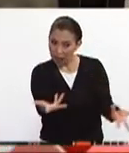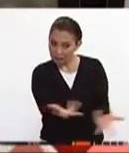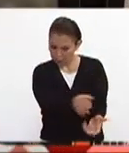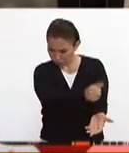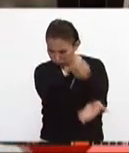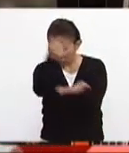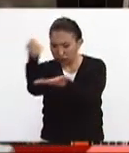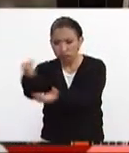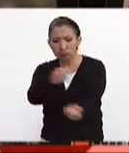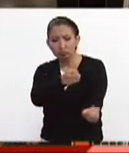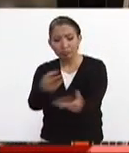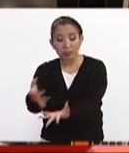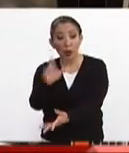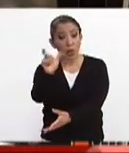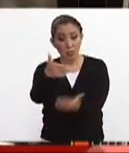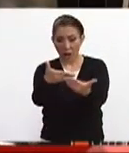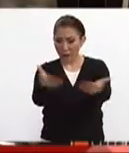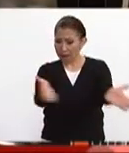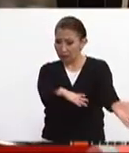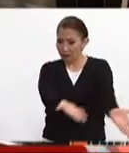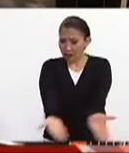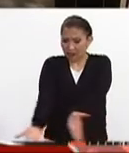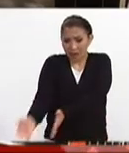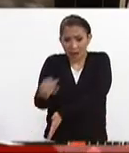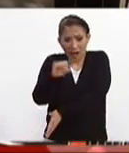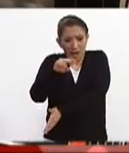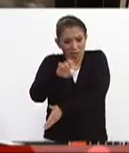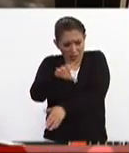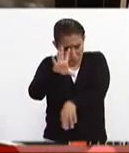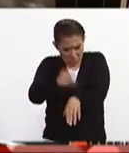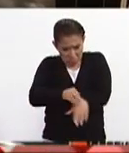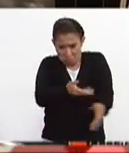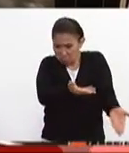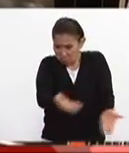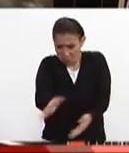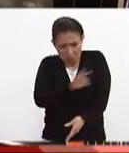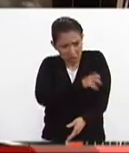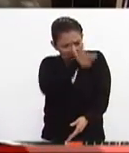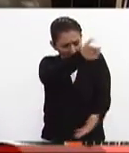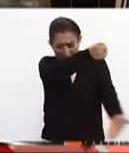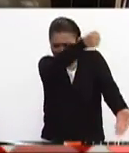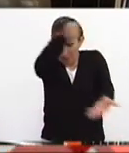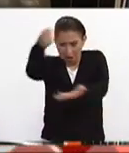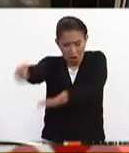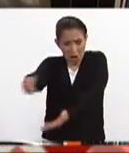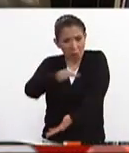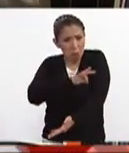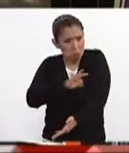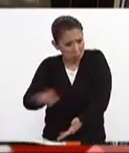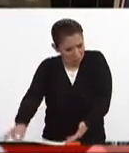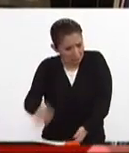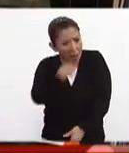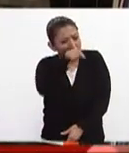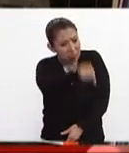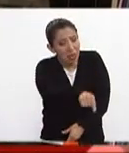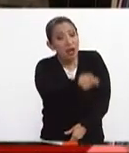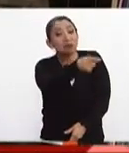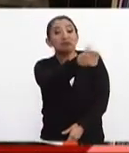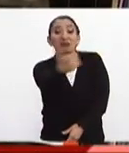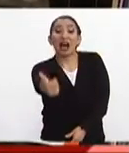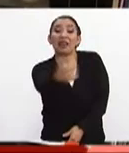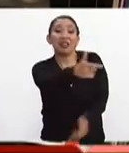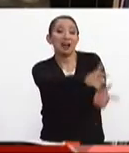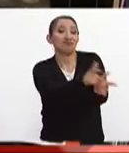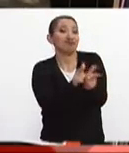una vez que esa ruta está abierta y que el INE ha manifestado la posibilidad en ese sentido le corresponde a los